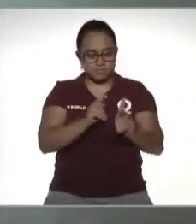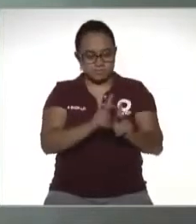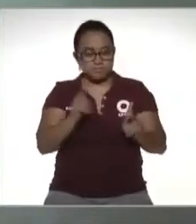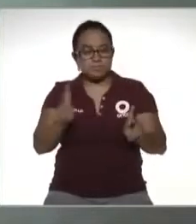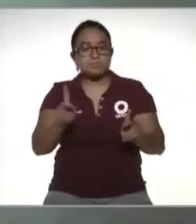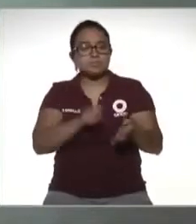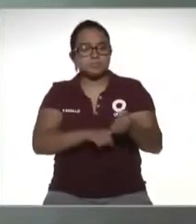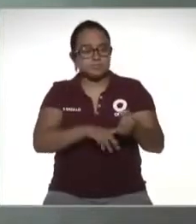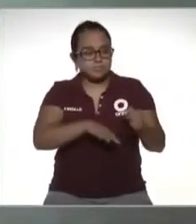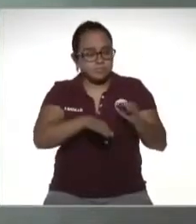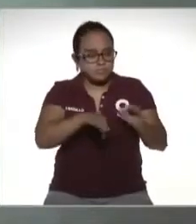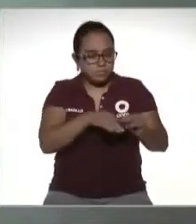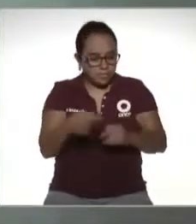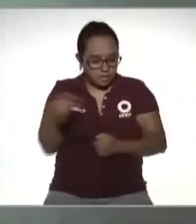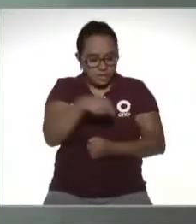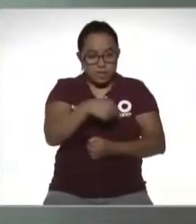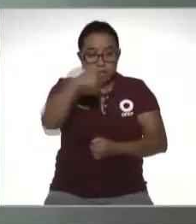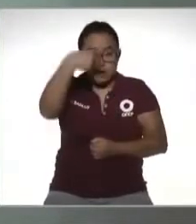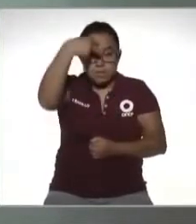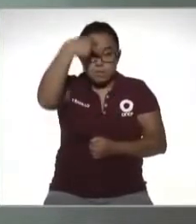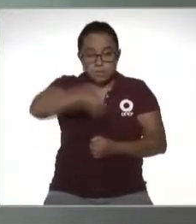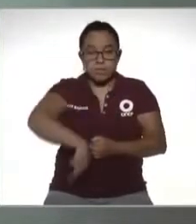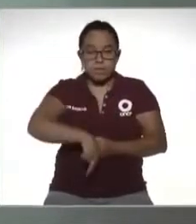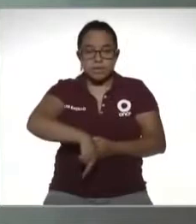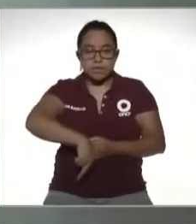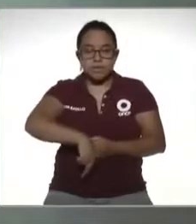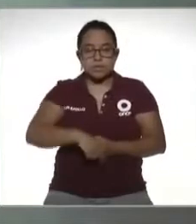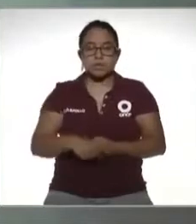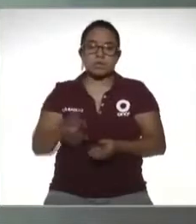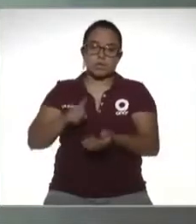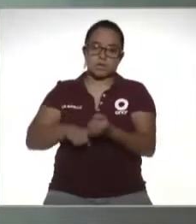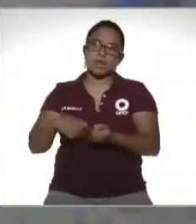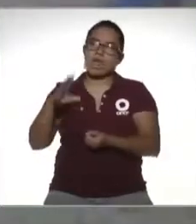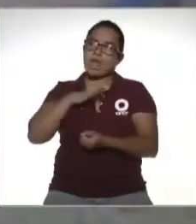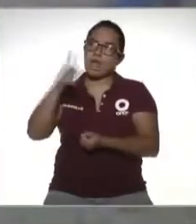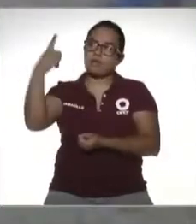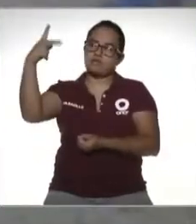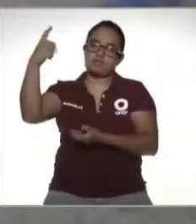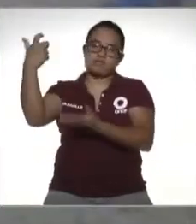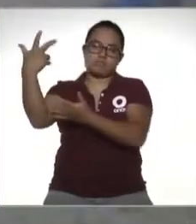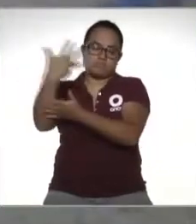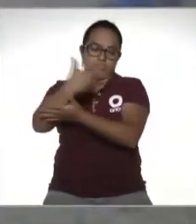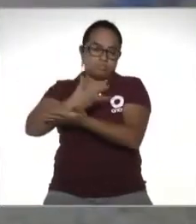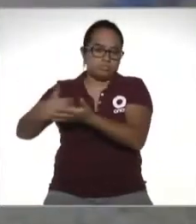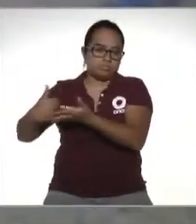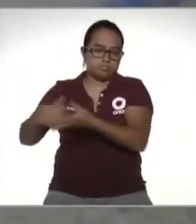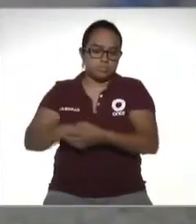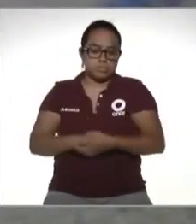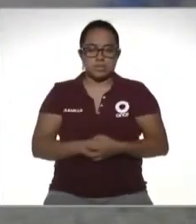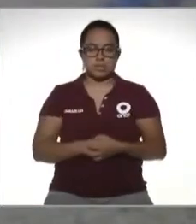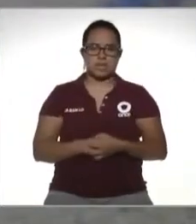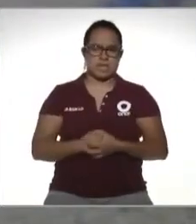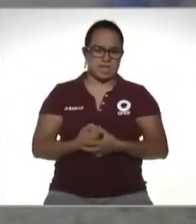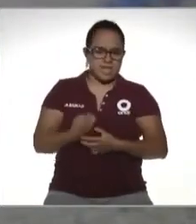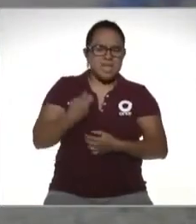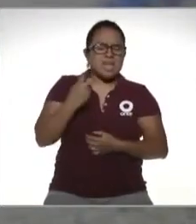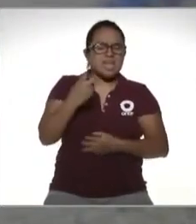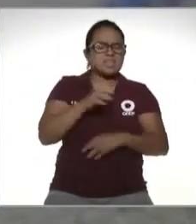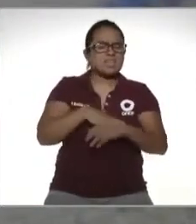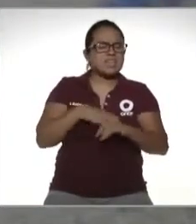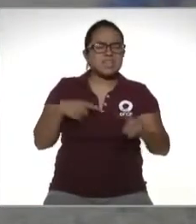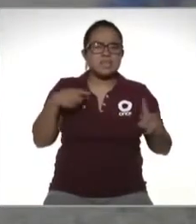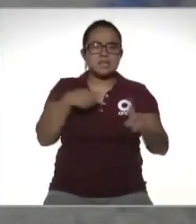realizan operaciones en nuestro país y por las cuales obtienen ingresos este régimen está